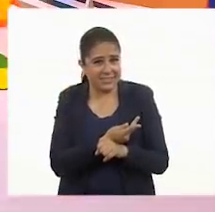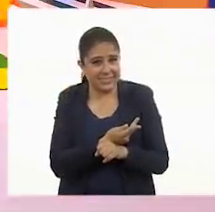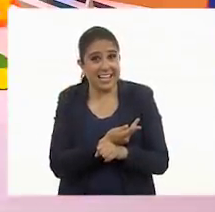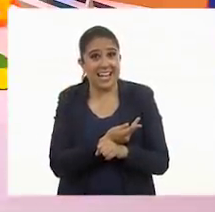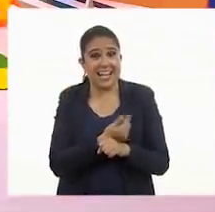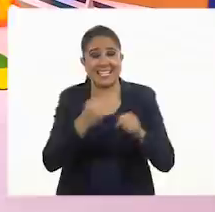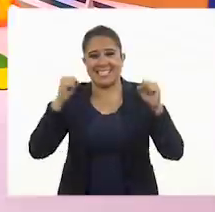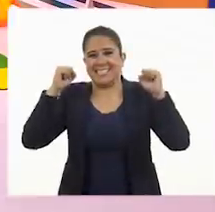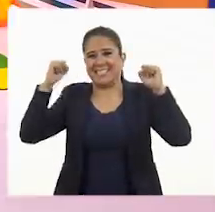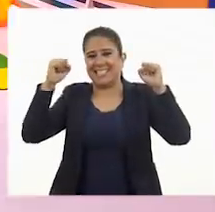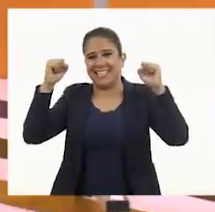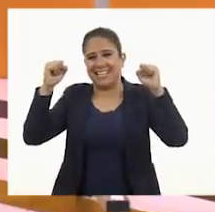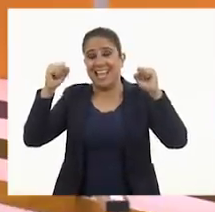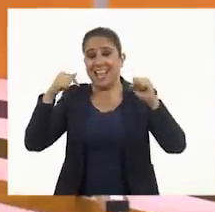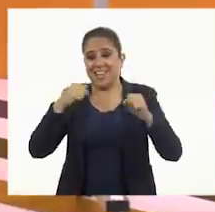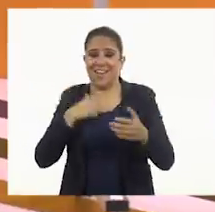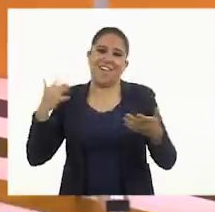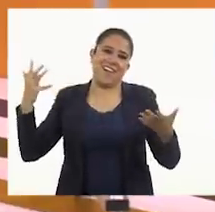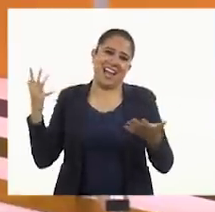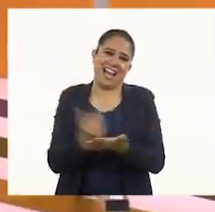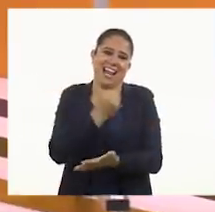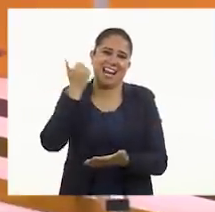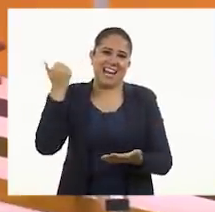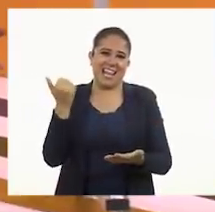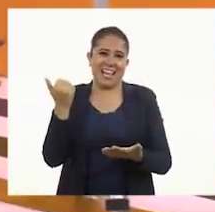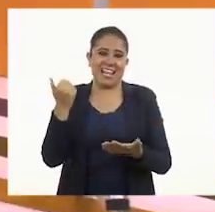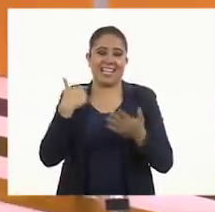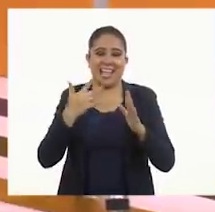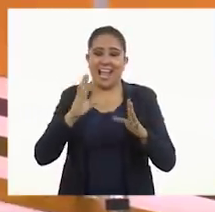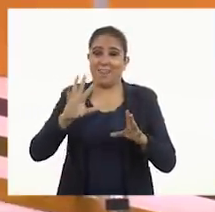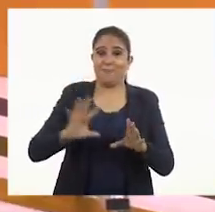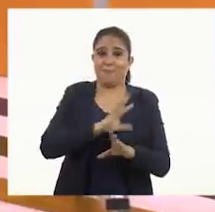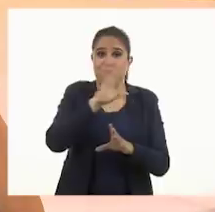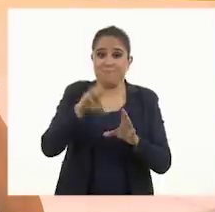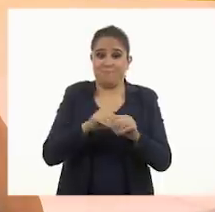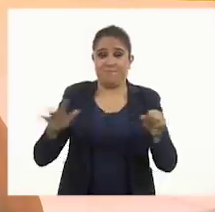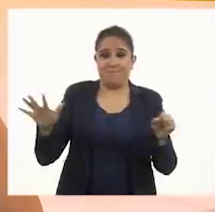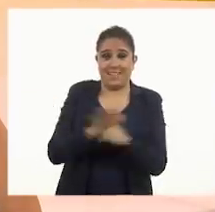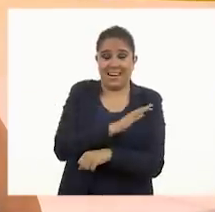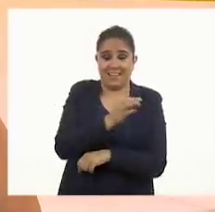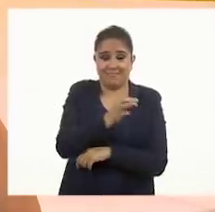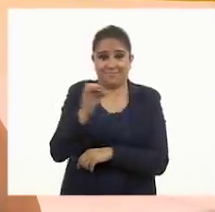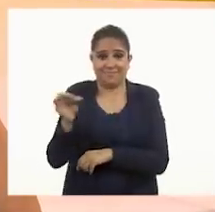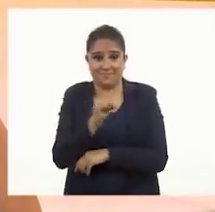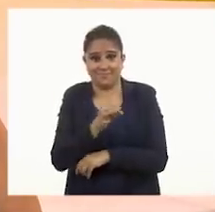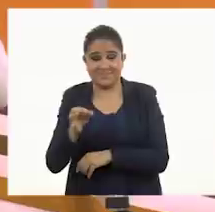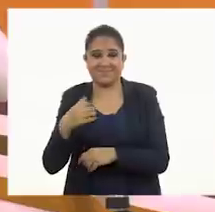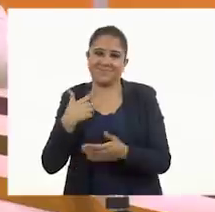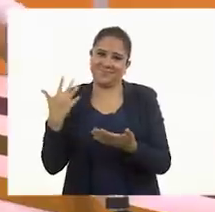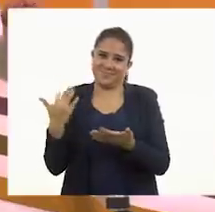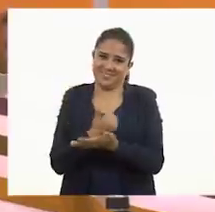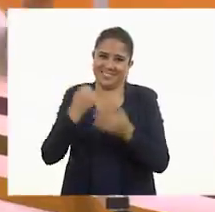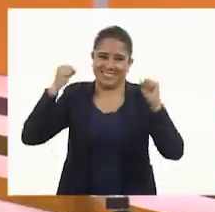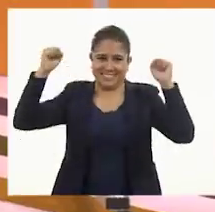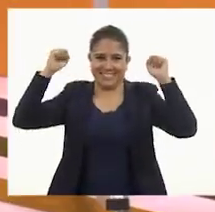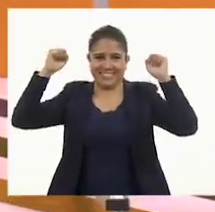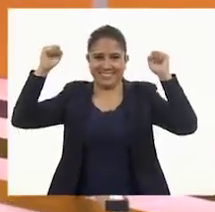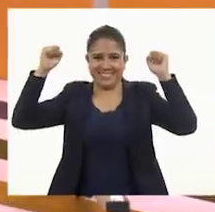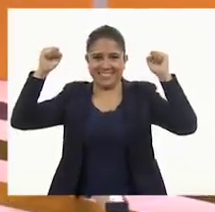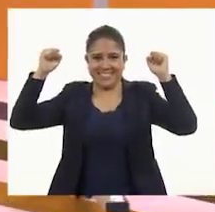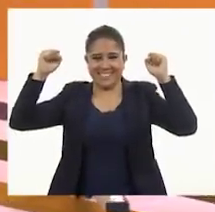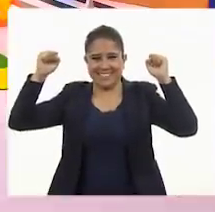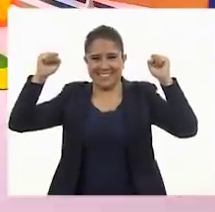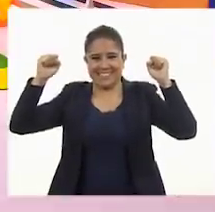¡Sí! Acabo de ganar. Acabo de completar mi tarjeta y entonces gané. ¡Ey!